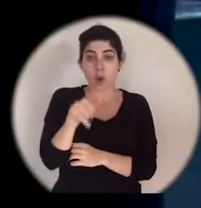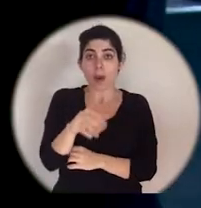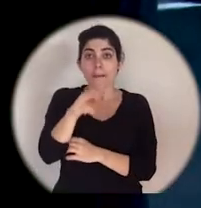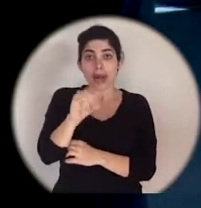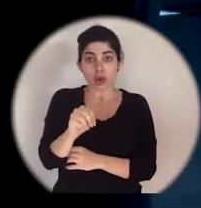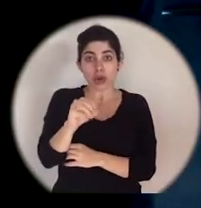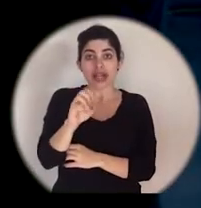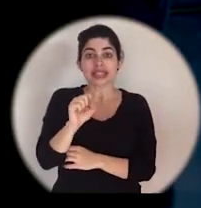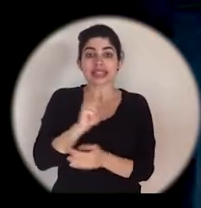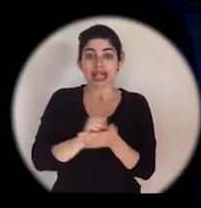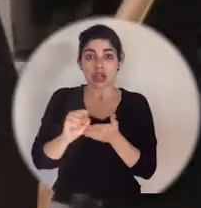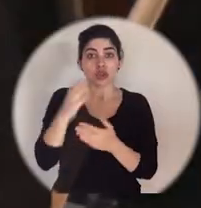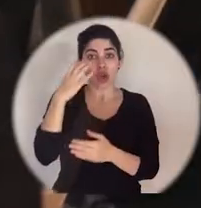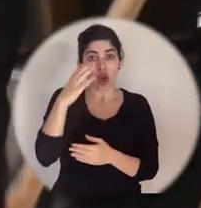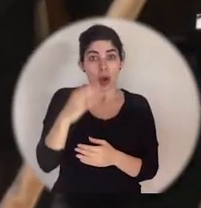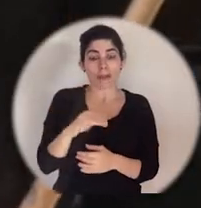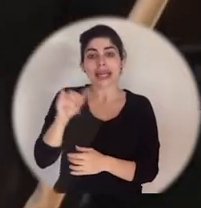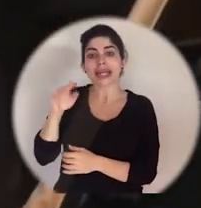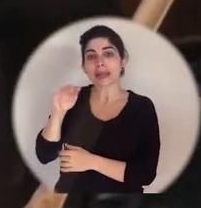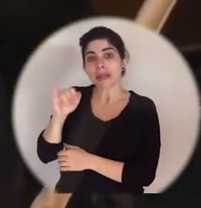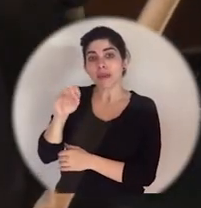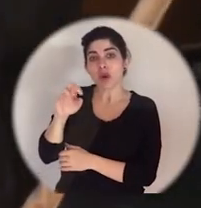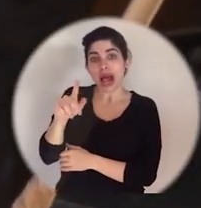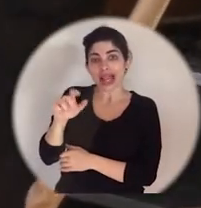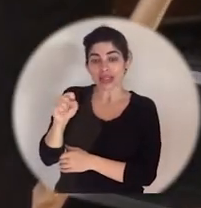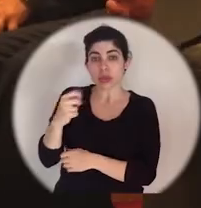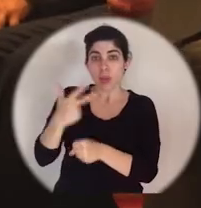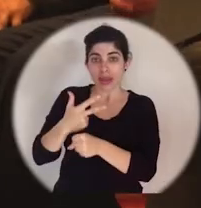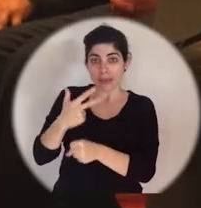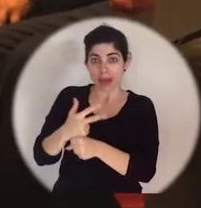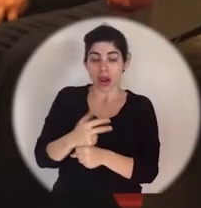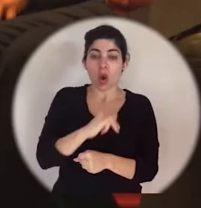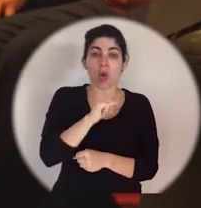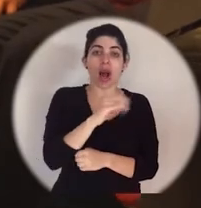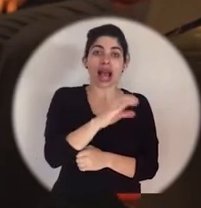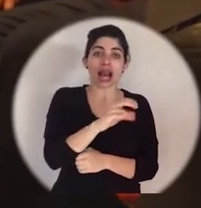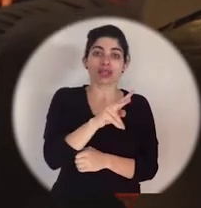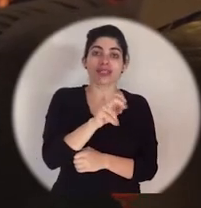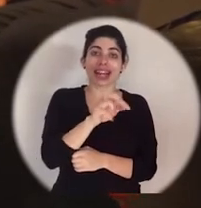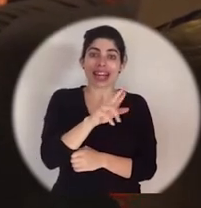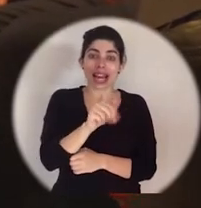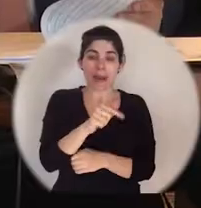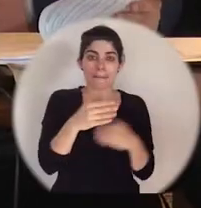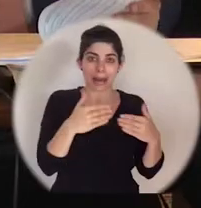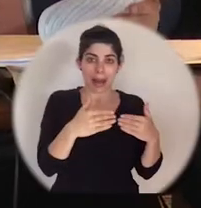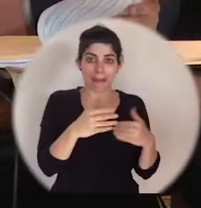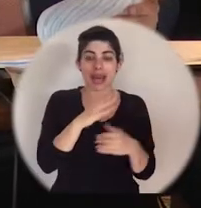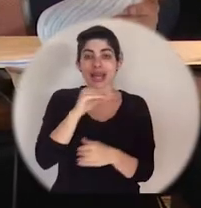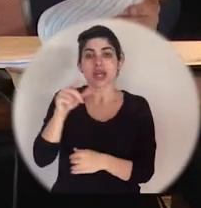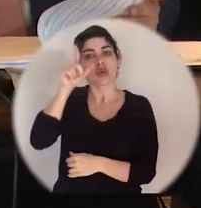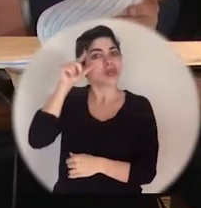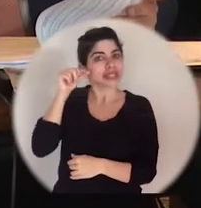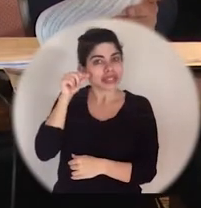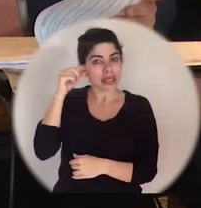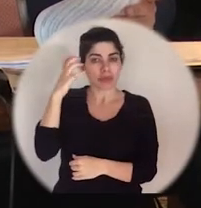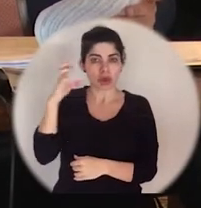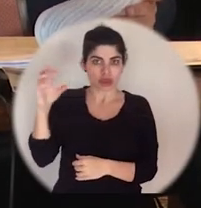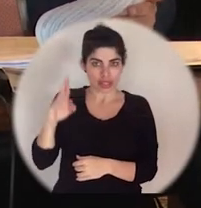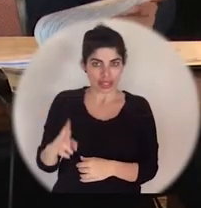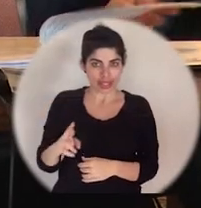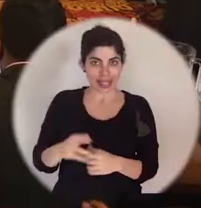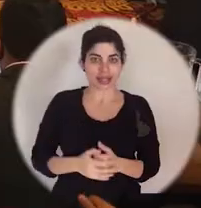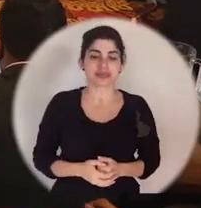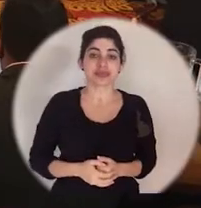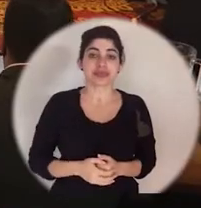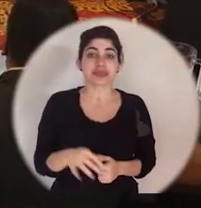Manuel Santos de Colombia, Jimmy Morales de Guatemala, Juan Carlos Varela de Panamá y Luis Guillermo Solís de Costa Rica,